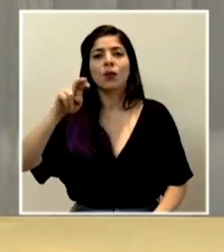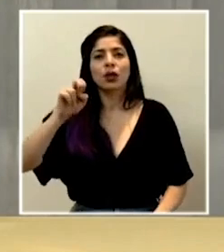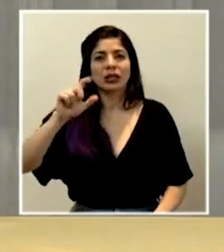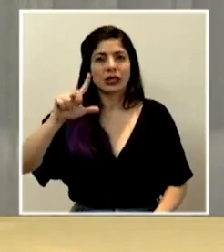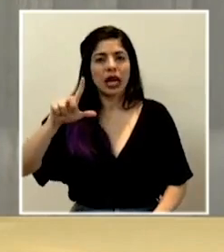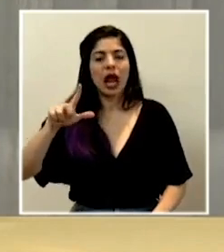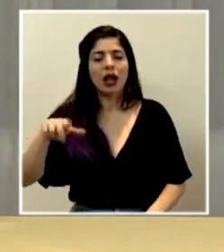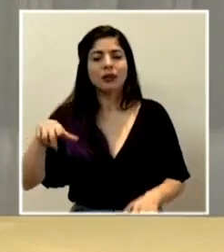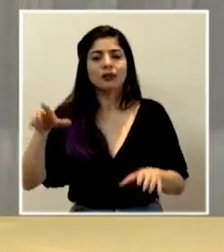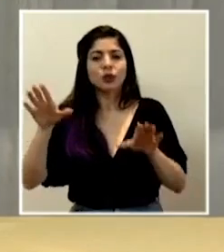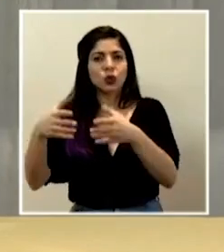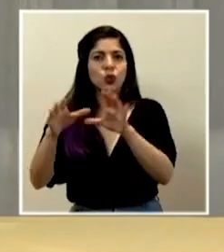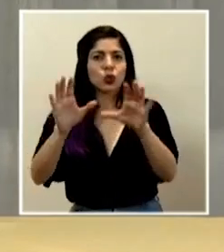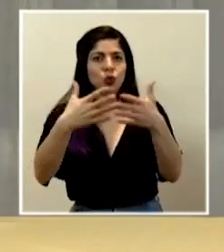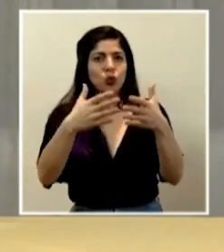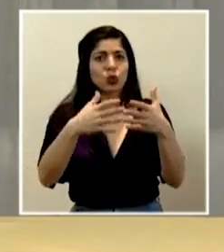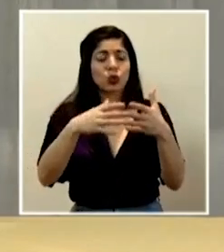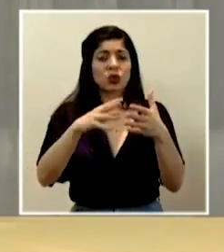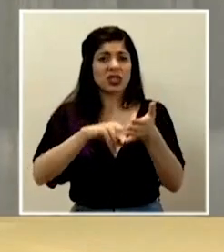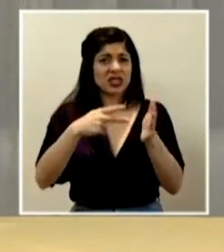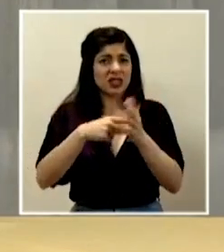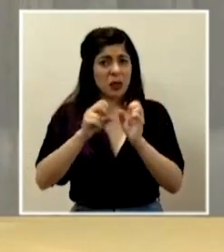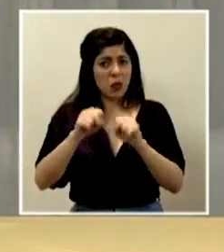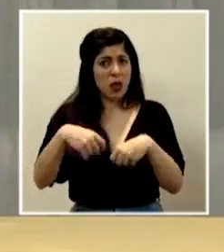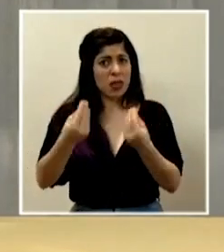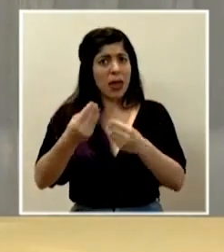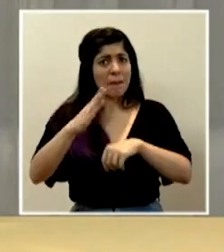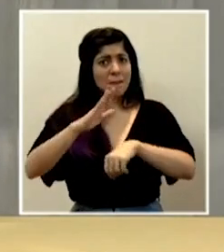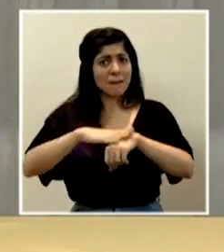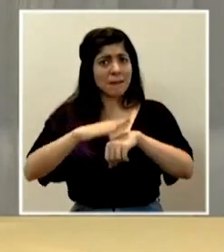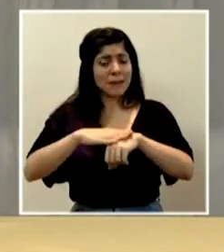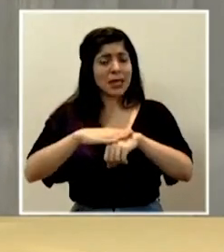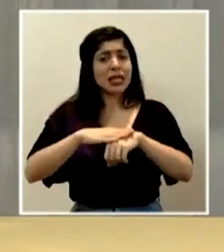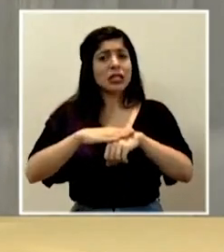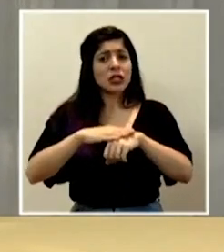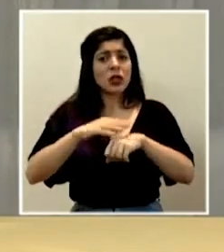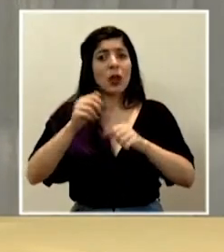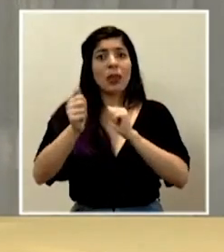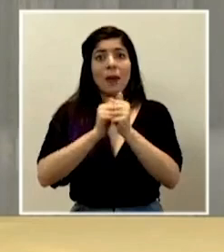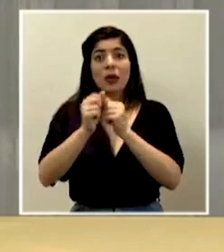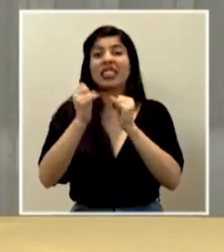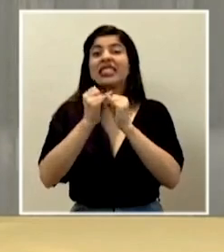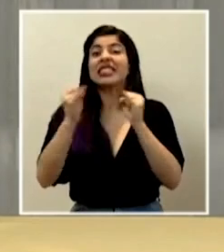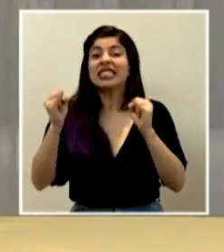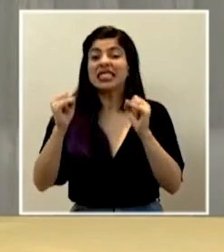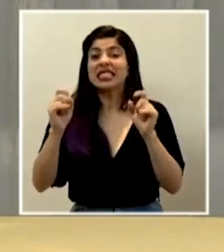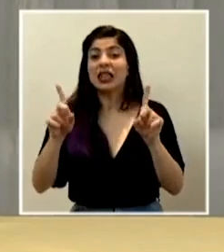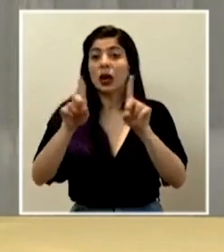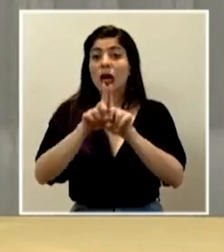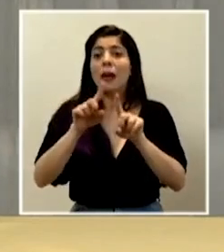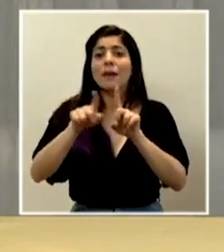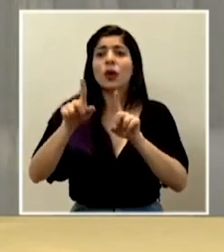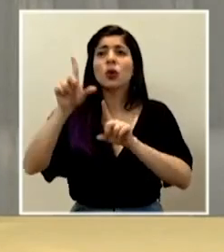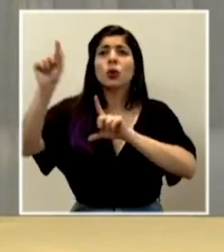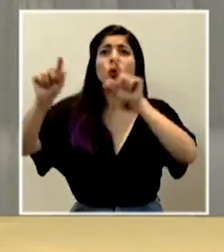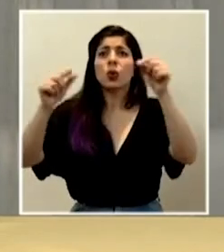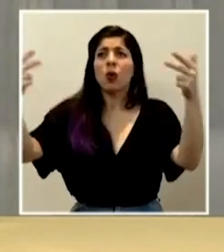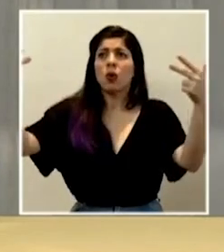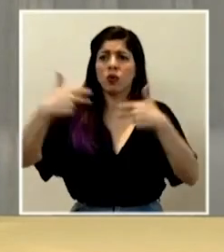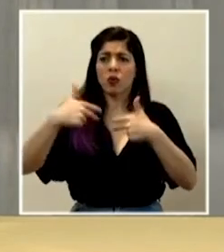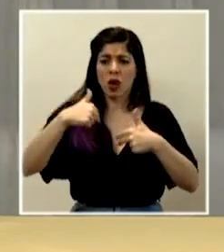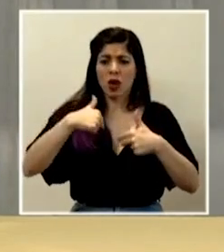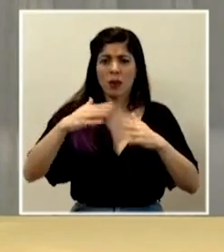grupos. ¿Es viable dar permiso para deportes sin contactos a sabiendo que estas personas vienen de otros lugares a nuestra zona?